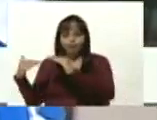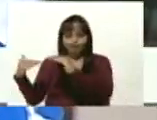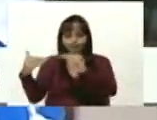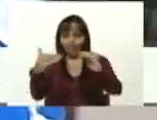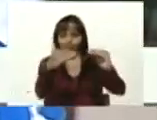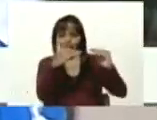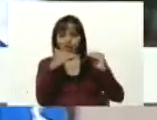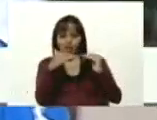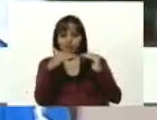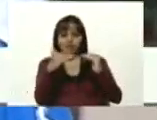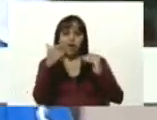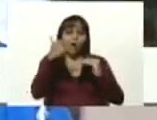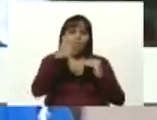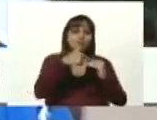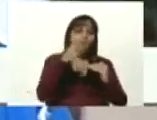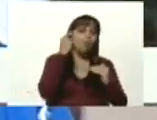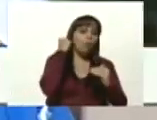paridad